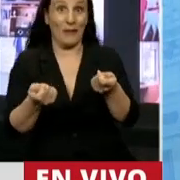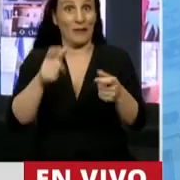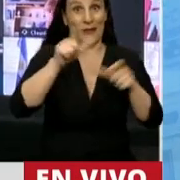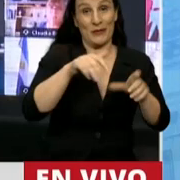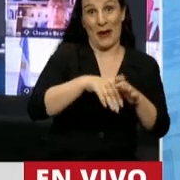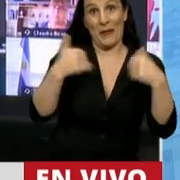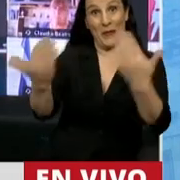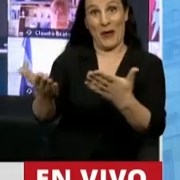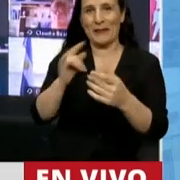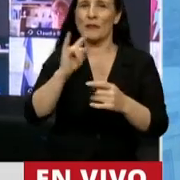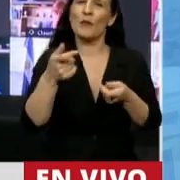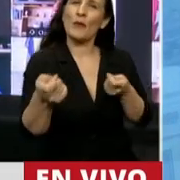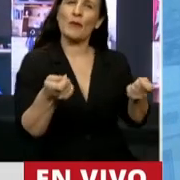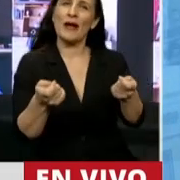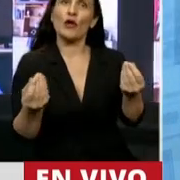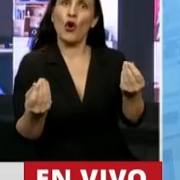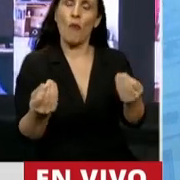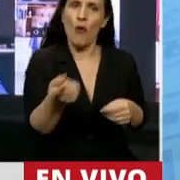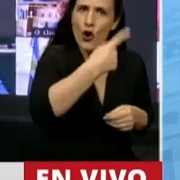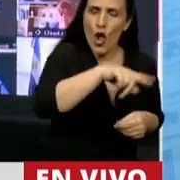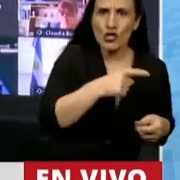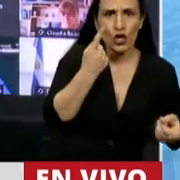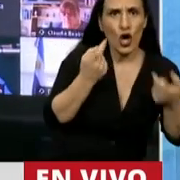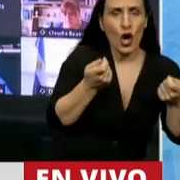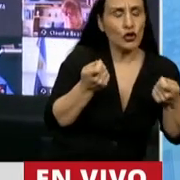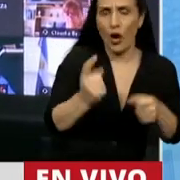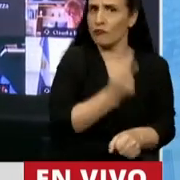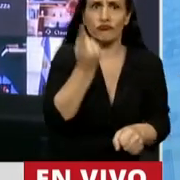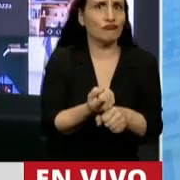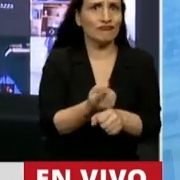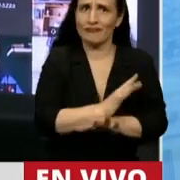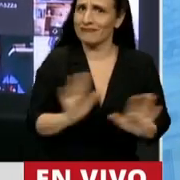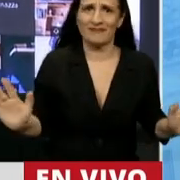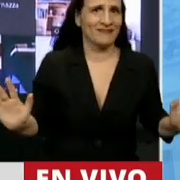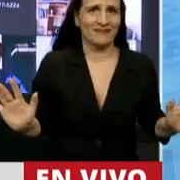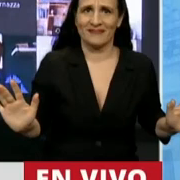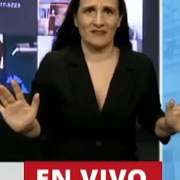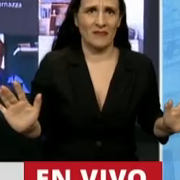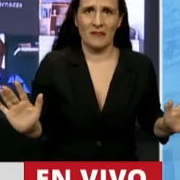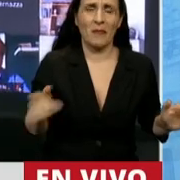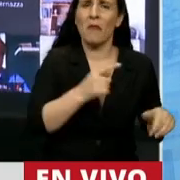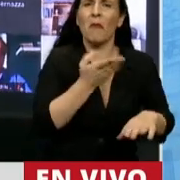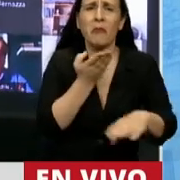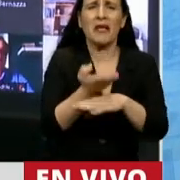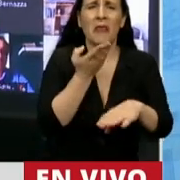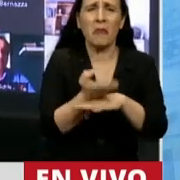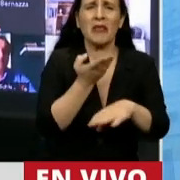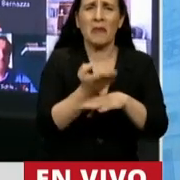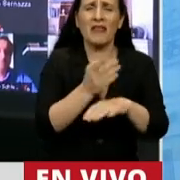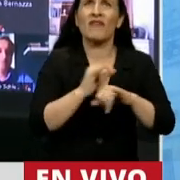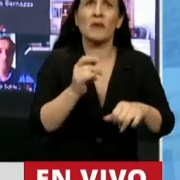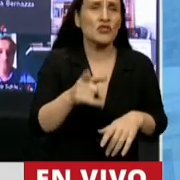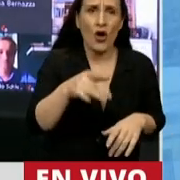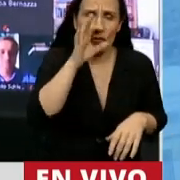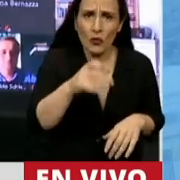le confirió. No hemos podido ejercer esa función de control. No nos ha aprobado un solo pedido de informes en